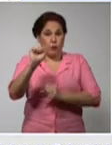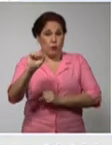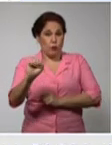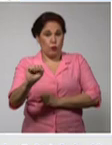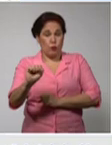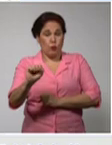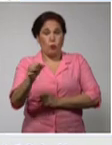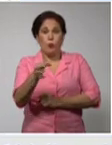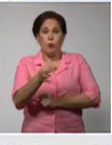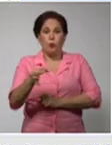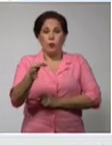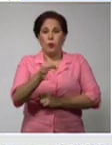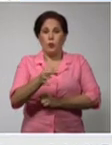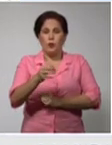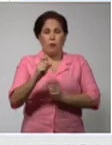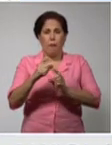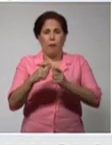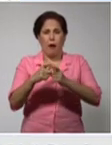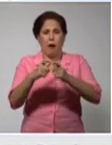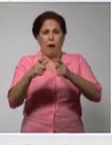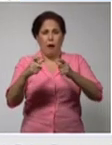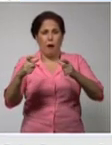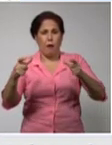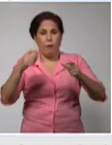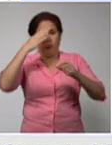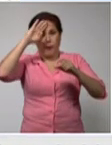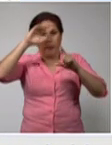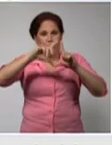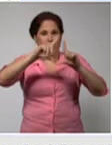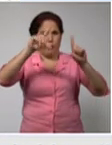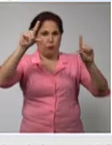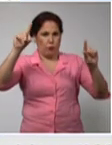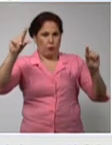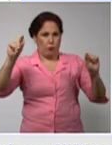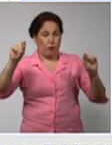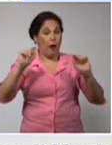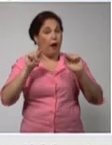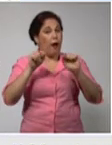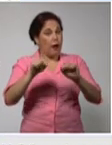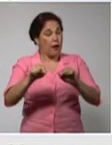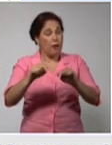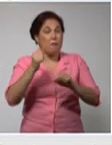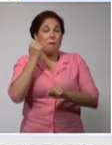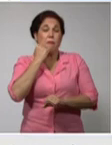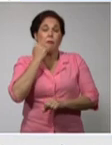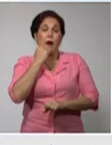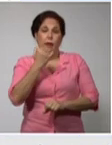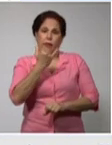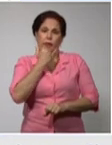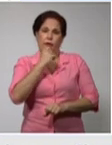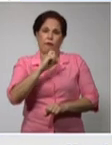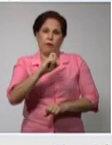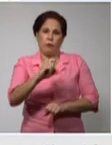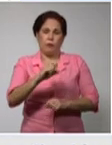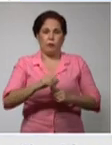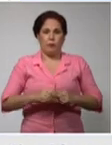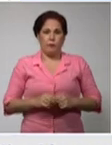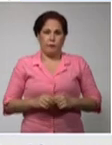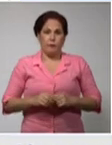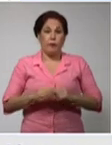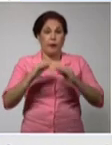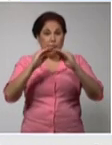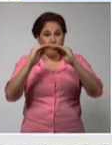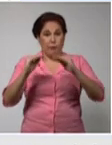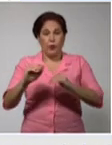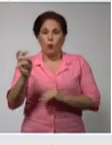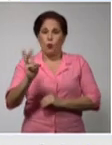el municipio con tasa más elevada de toda Cuba, es donde tiene la mayor afectación, seguido de Guines,